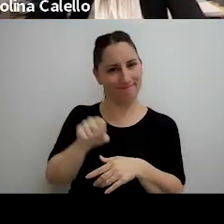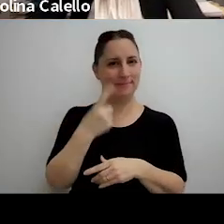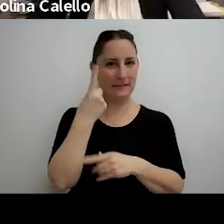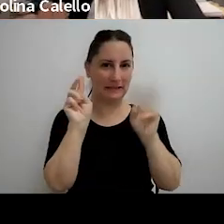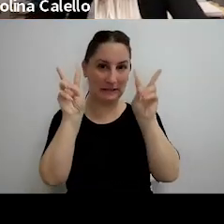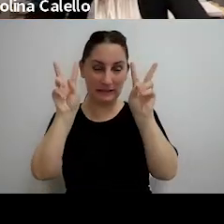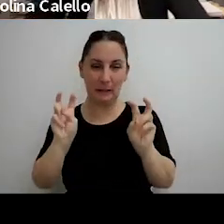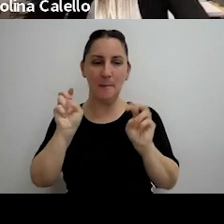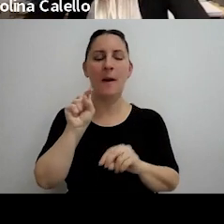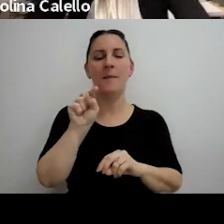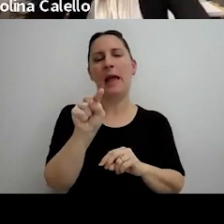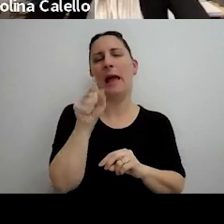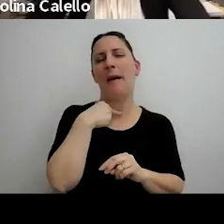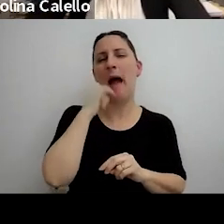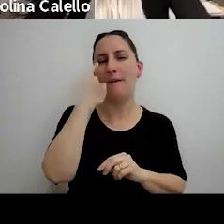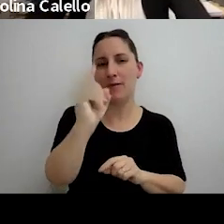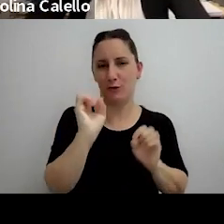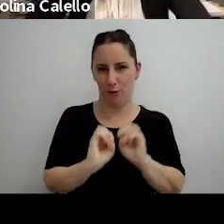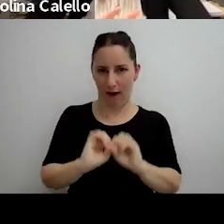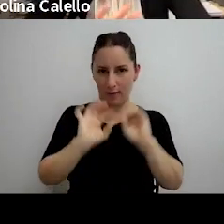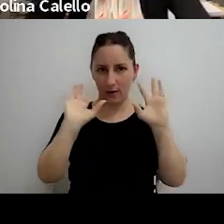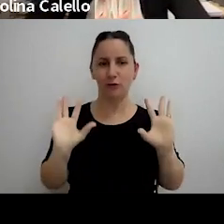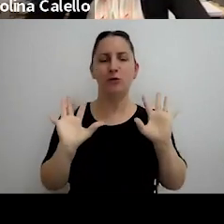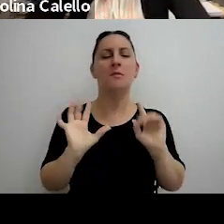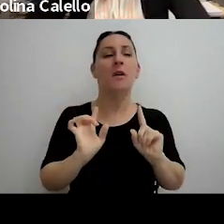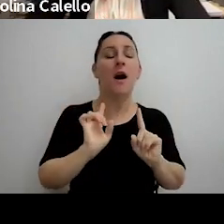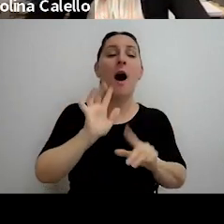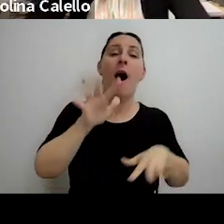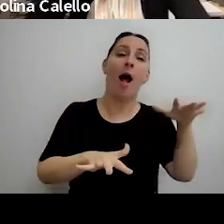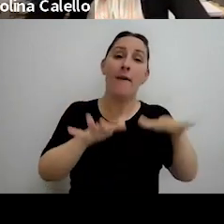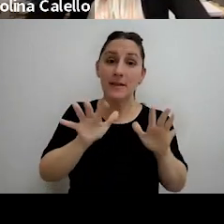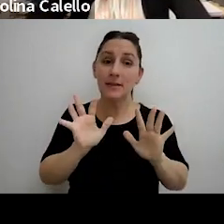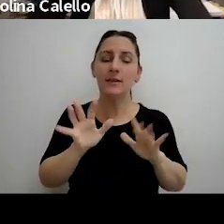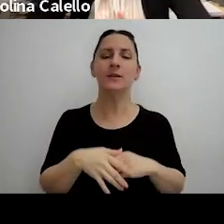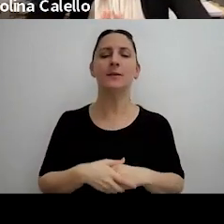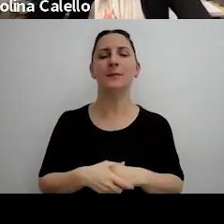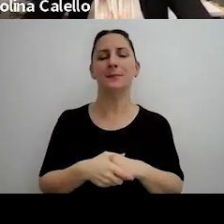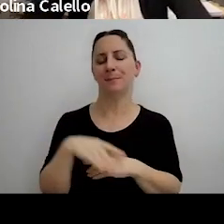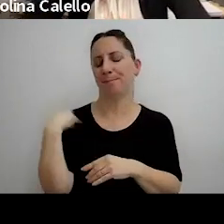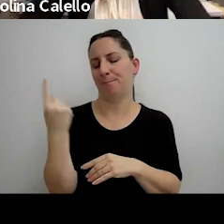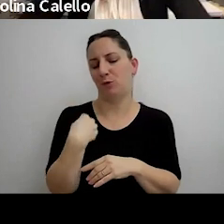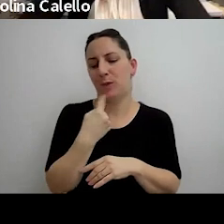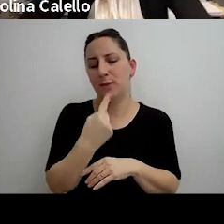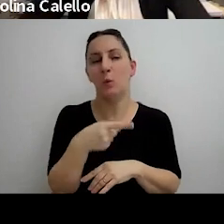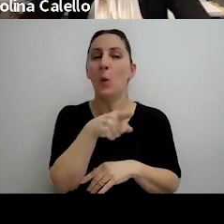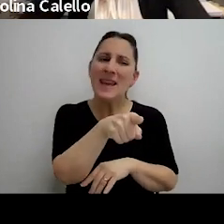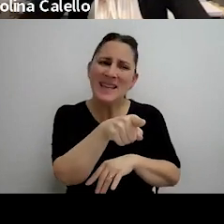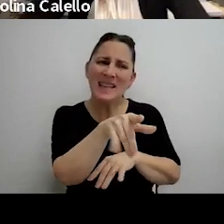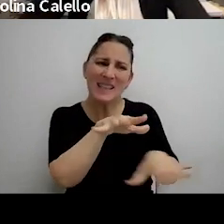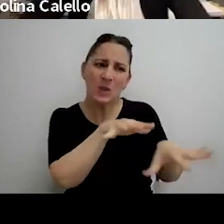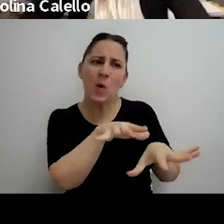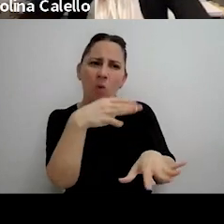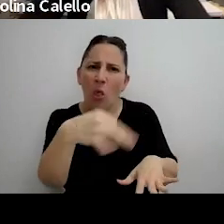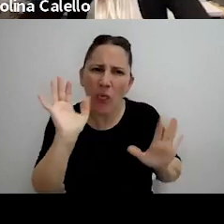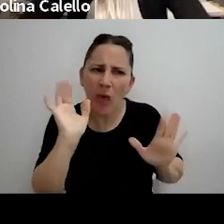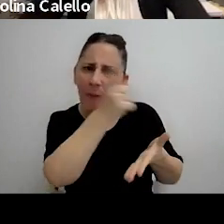acá quiero hacer una aclaración algunas veces uno dice bueno pero este caso daba para nulidad